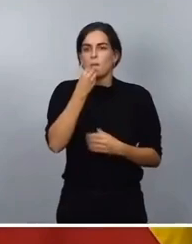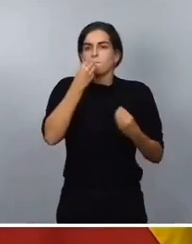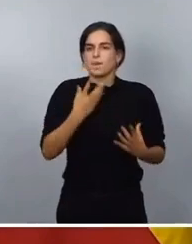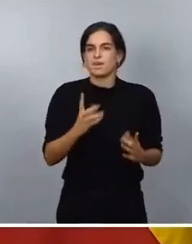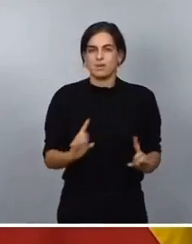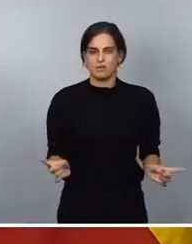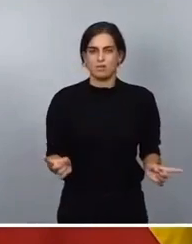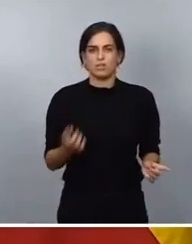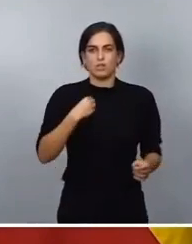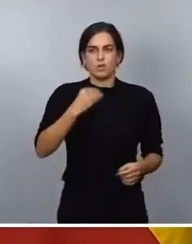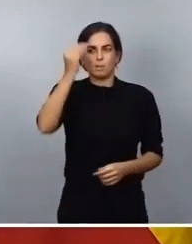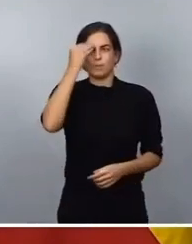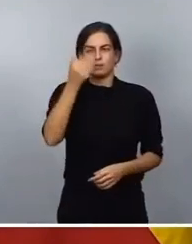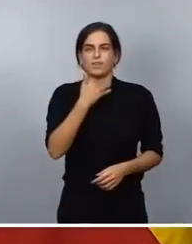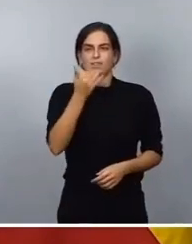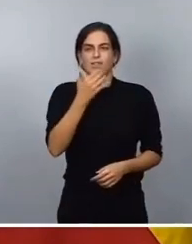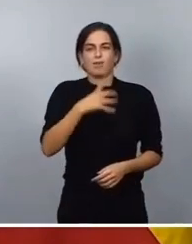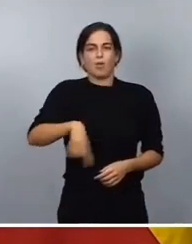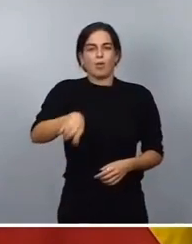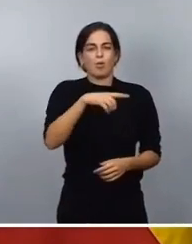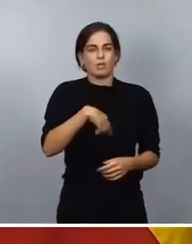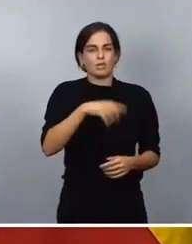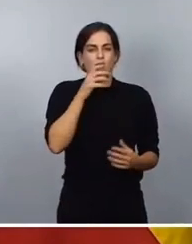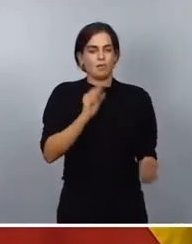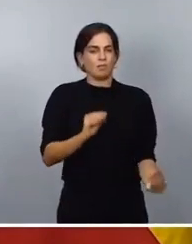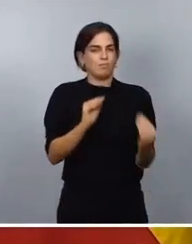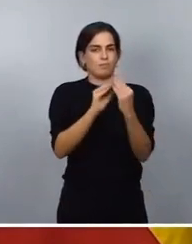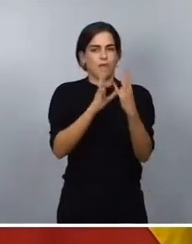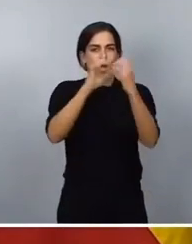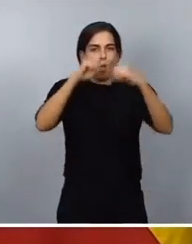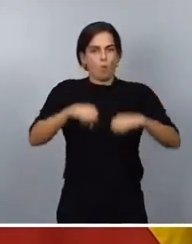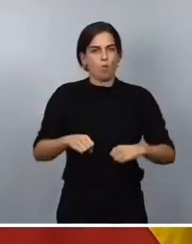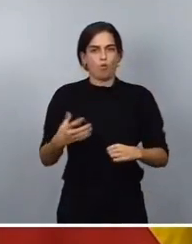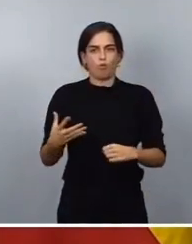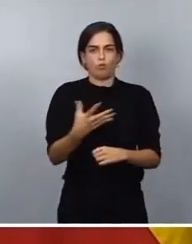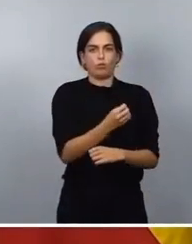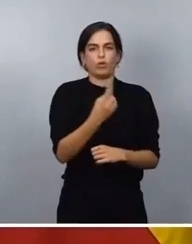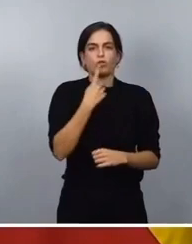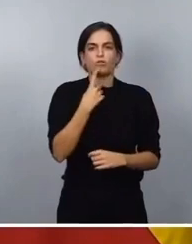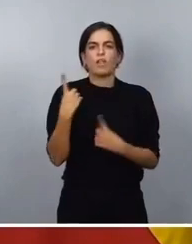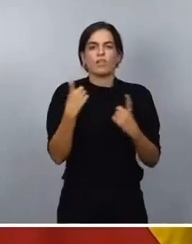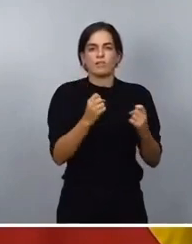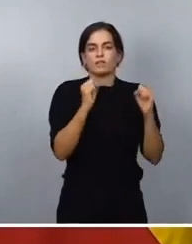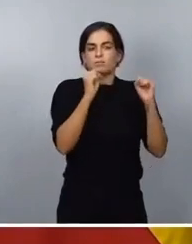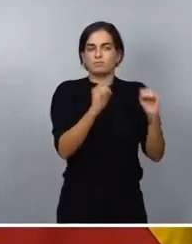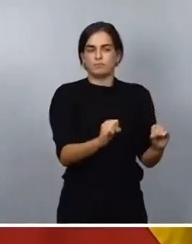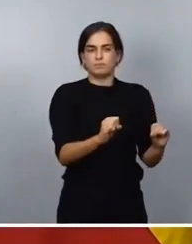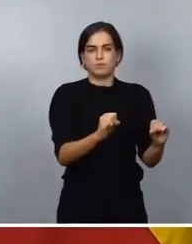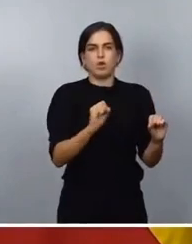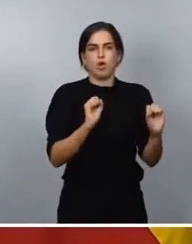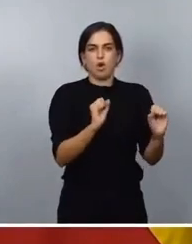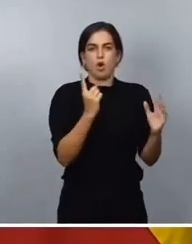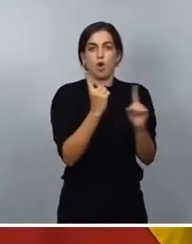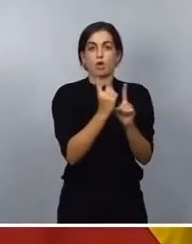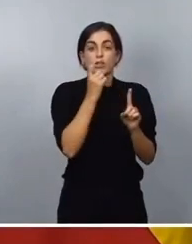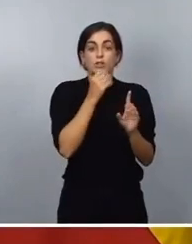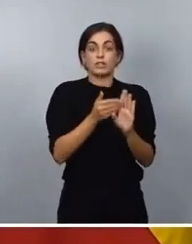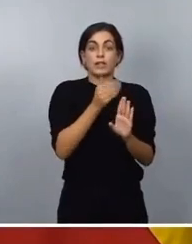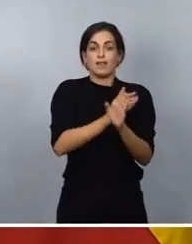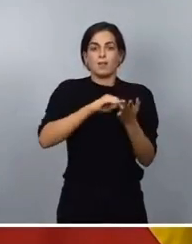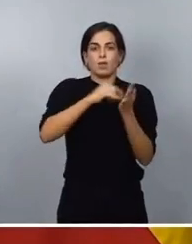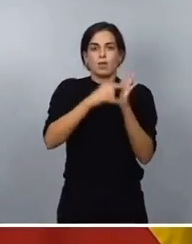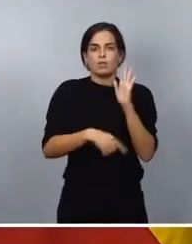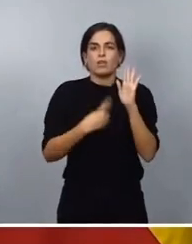ustedes estarán de acuerdo conmigo, debemos sin duda rechazar. Por eso, este proyecto de ley introduce una